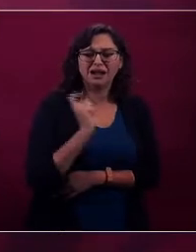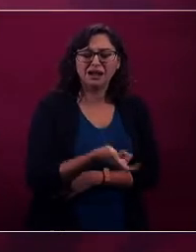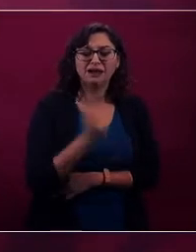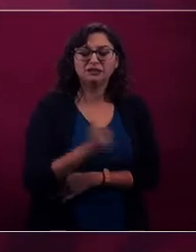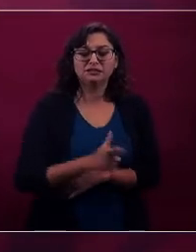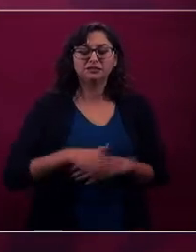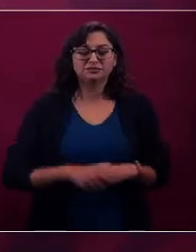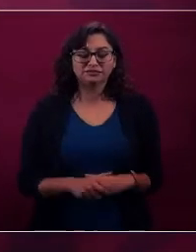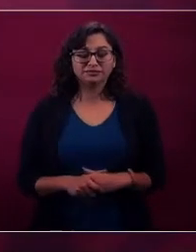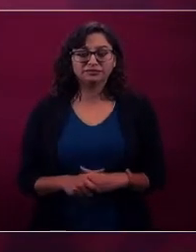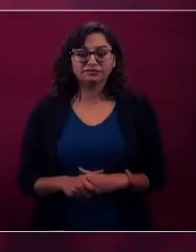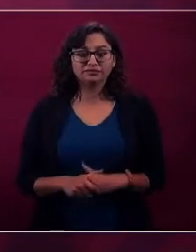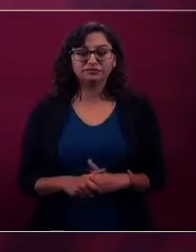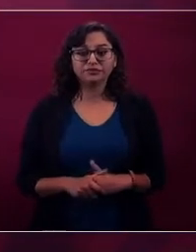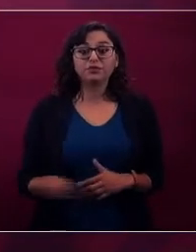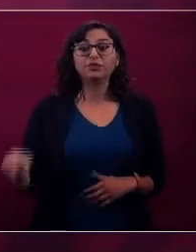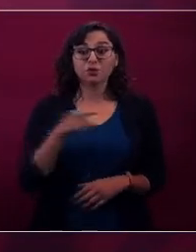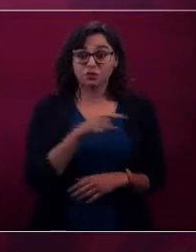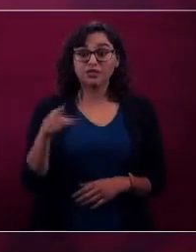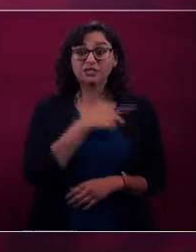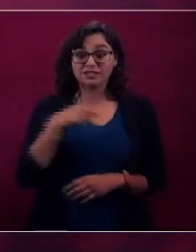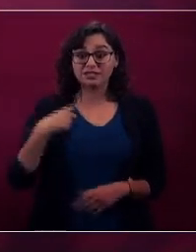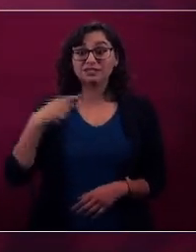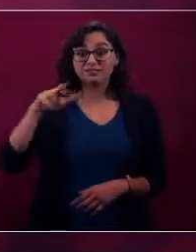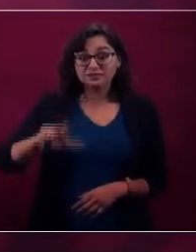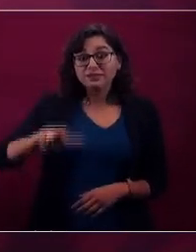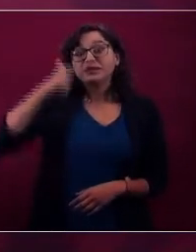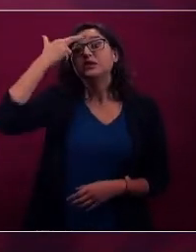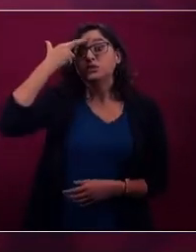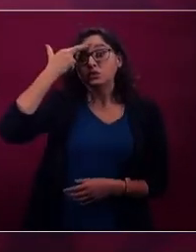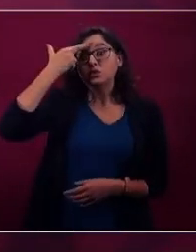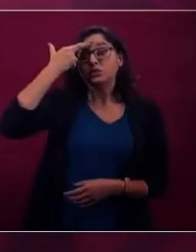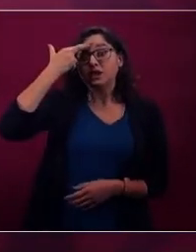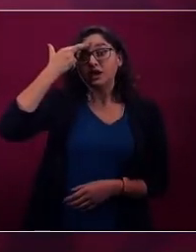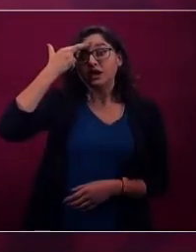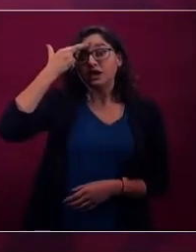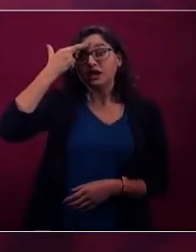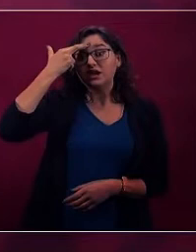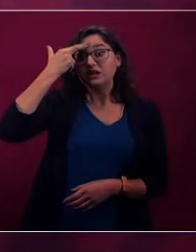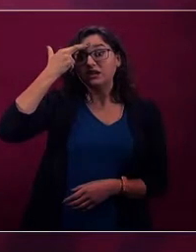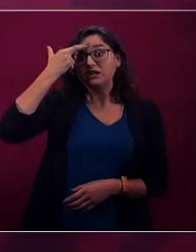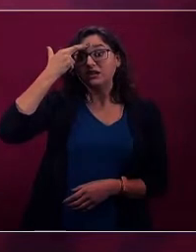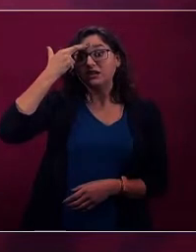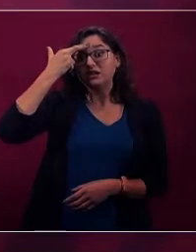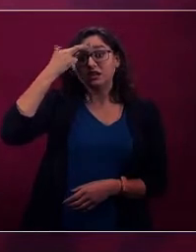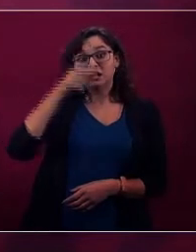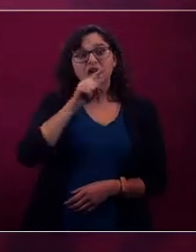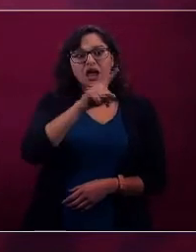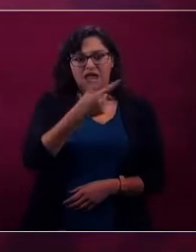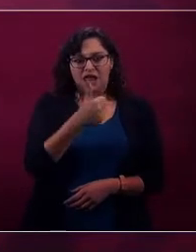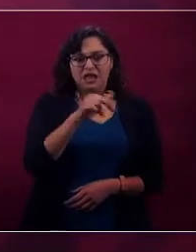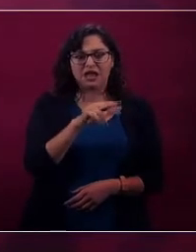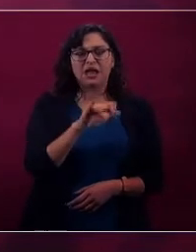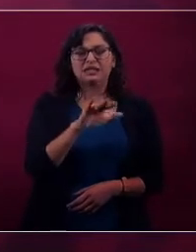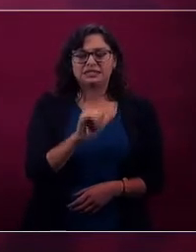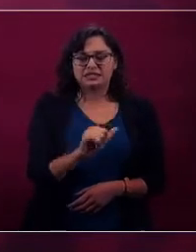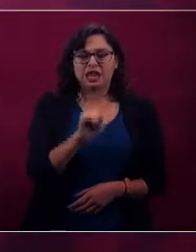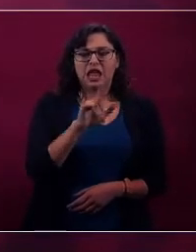Recuerden ustedes que parte de la acusación que tiene que ver con García Luna